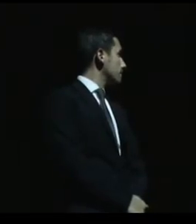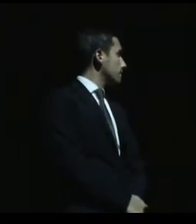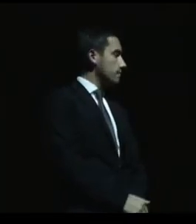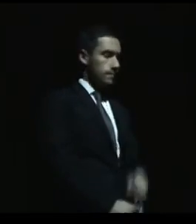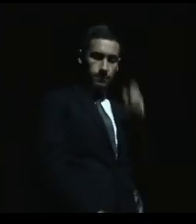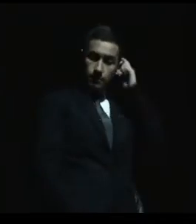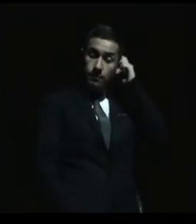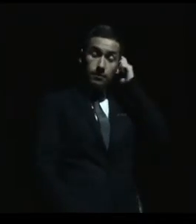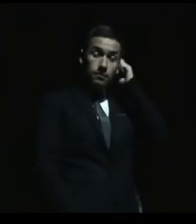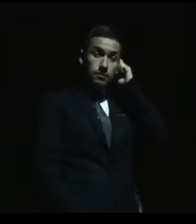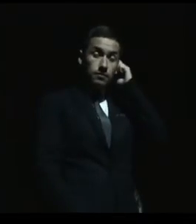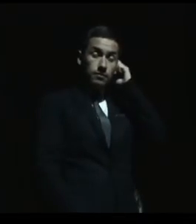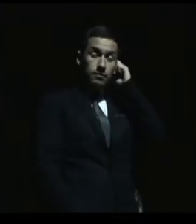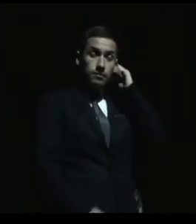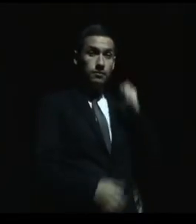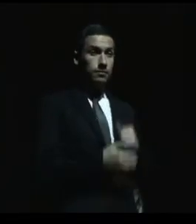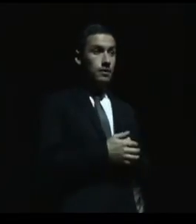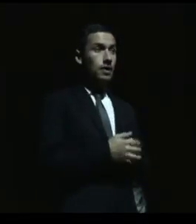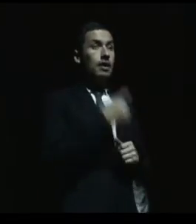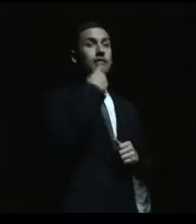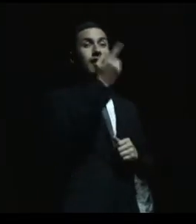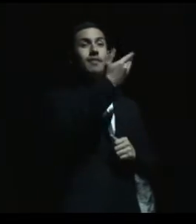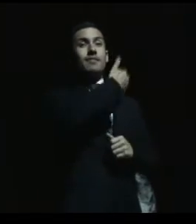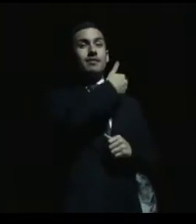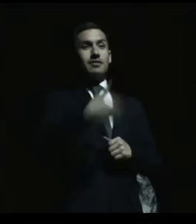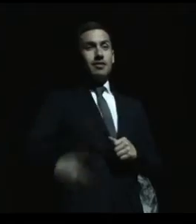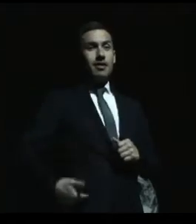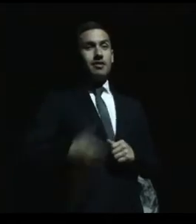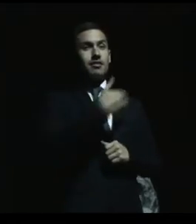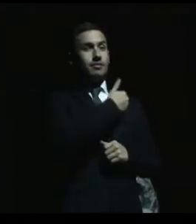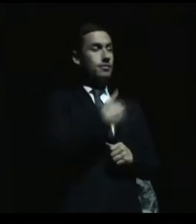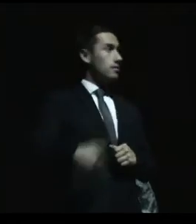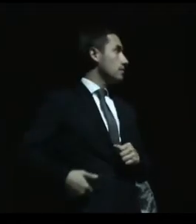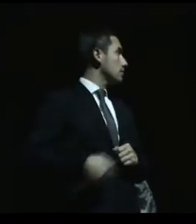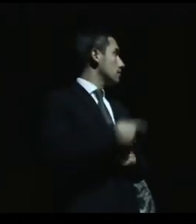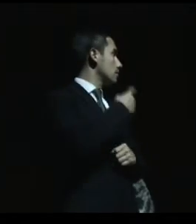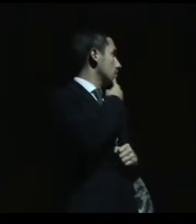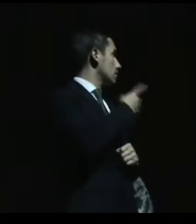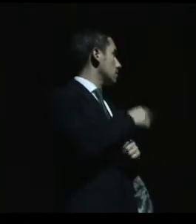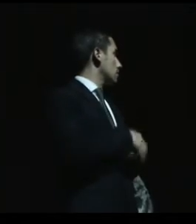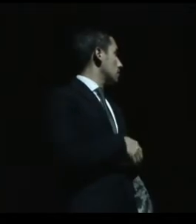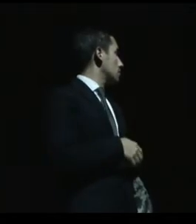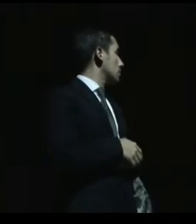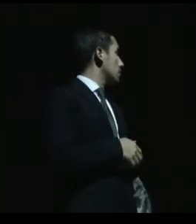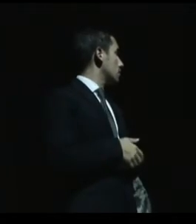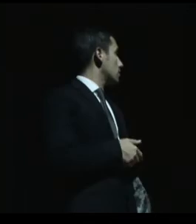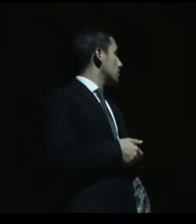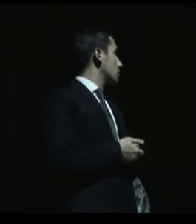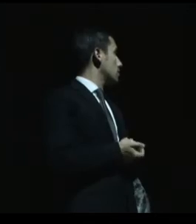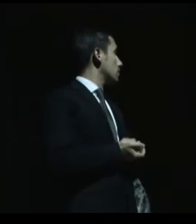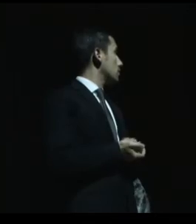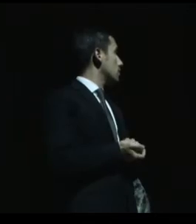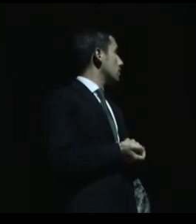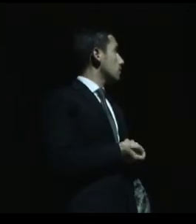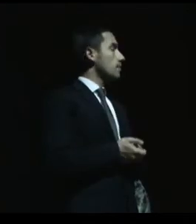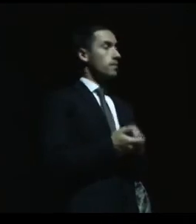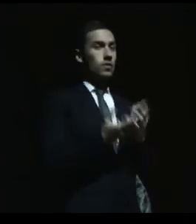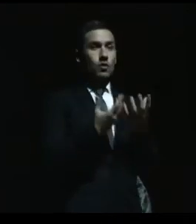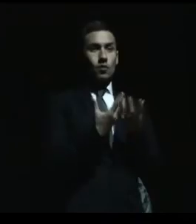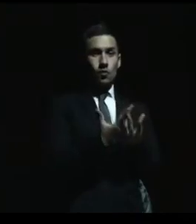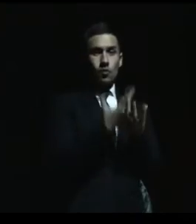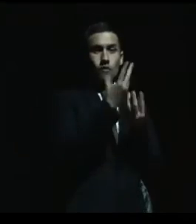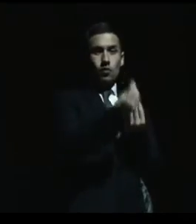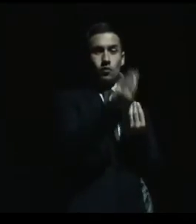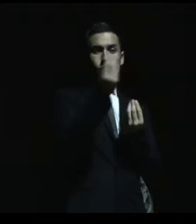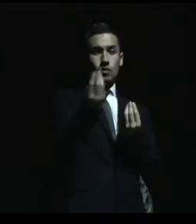Se han elegido los presidentes, el presidente se han elegido los fiscales se han distribuido en cuatro equipos que